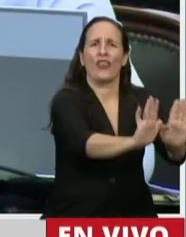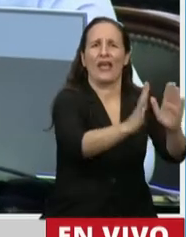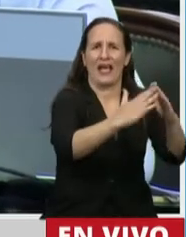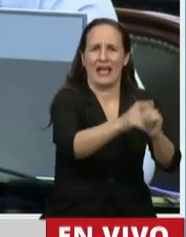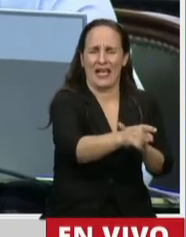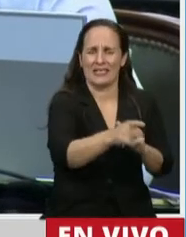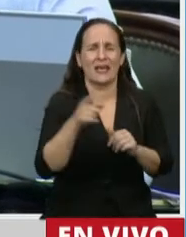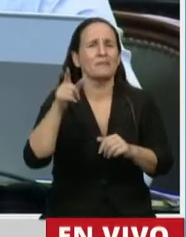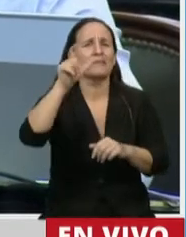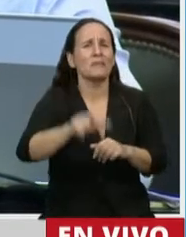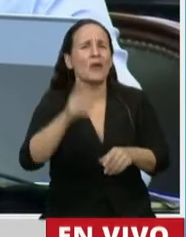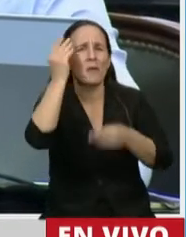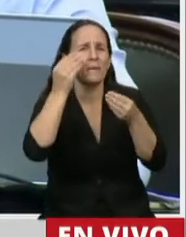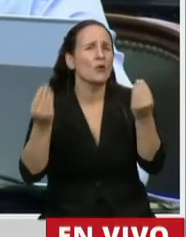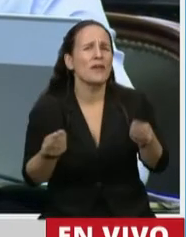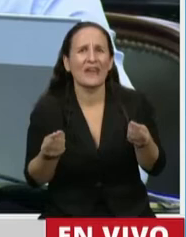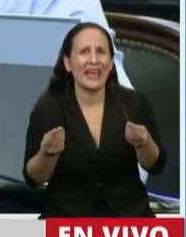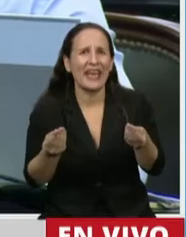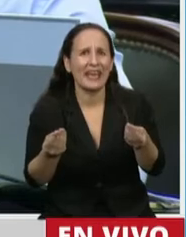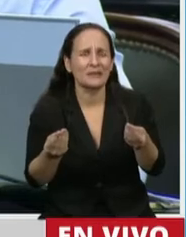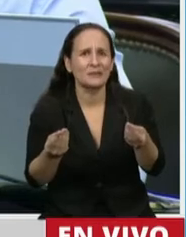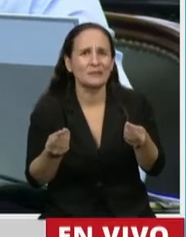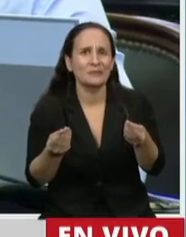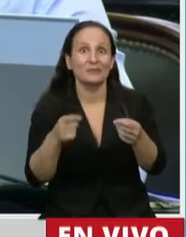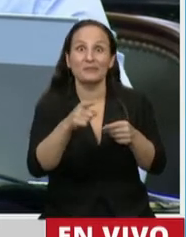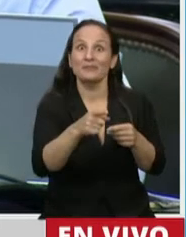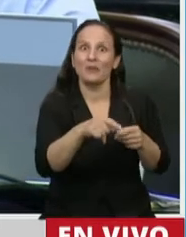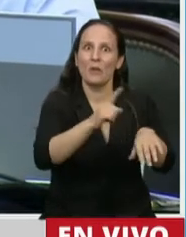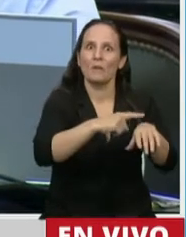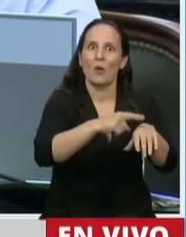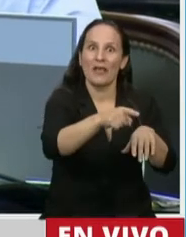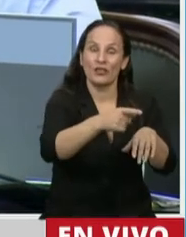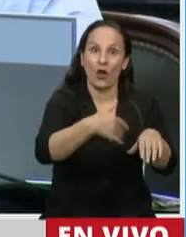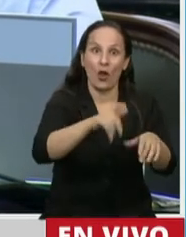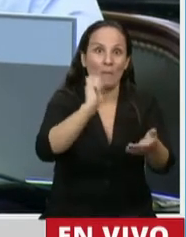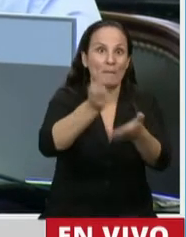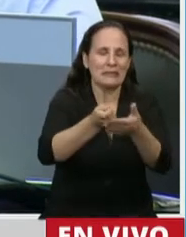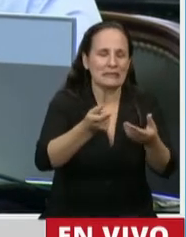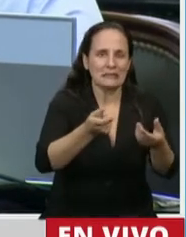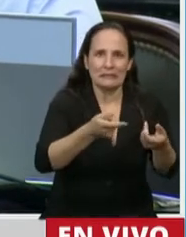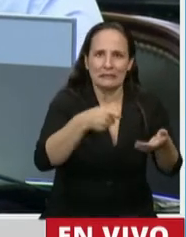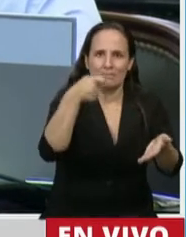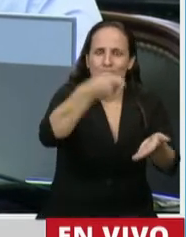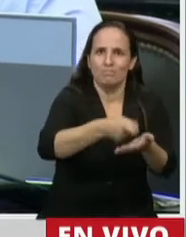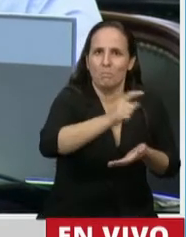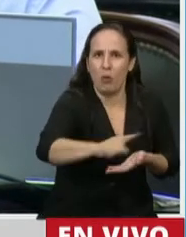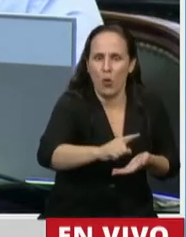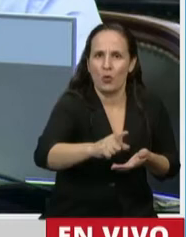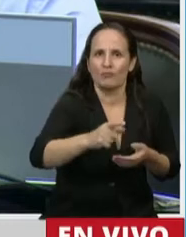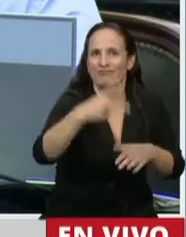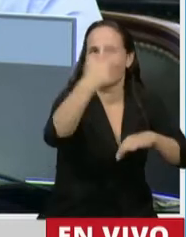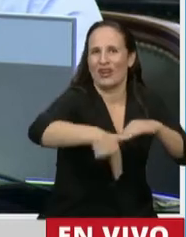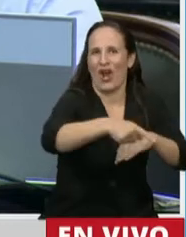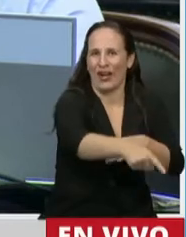Sino que su preocupación era saber que cuando llegara la cuenta le iban a cortar el teléfono. Porque no la va a poder pagar.